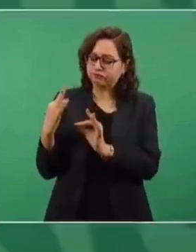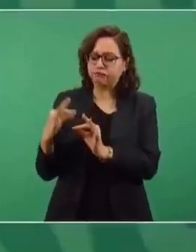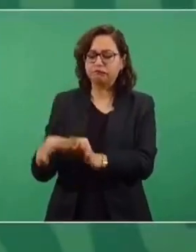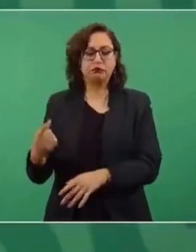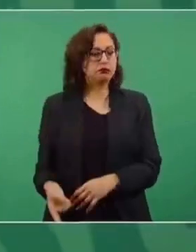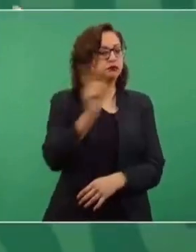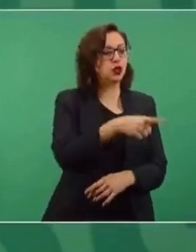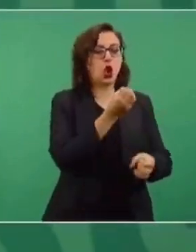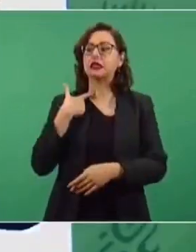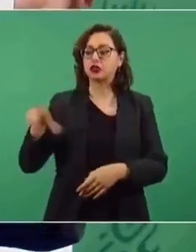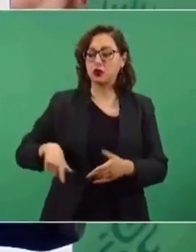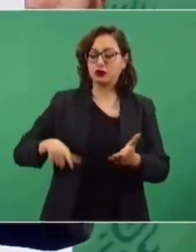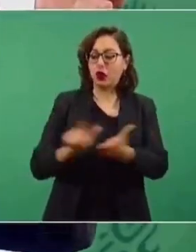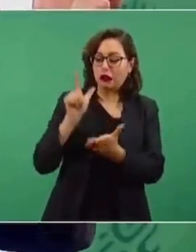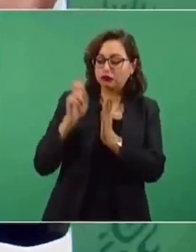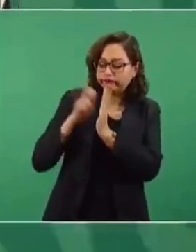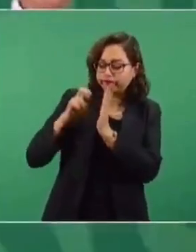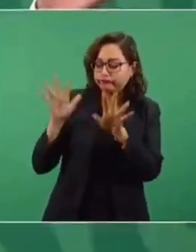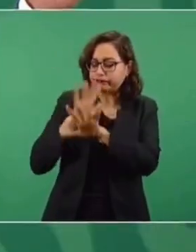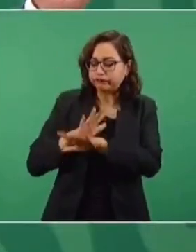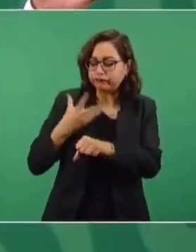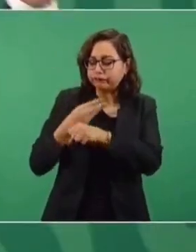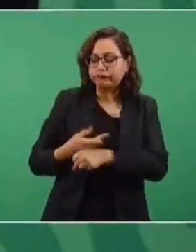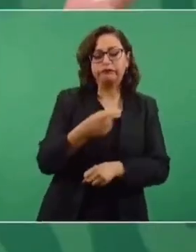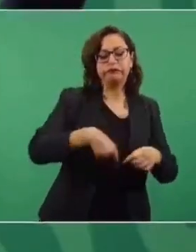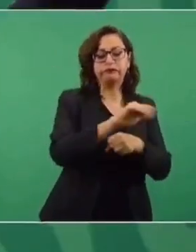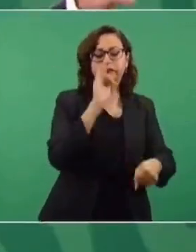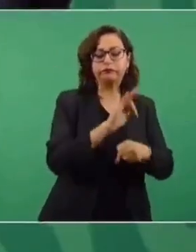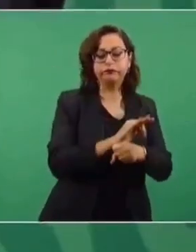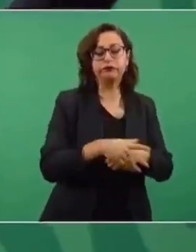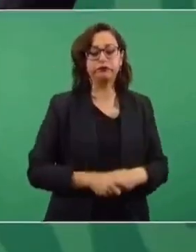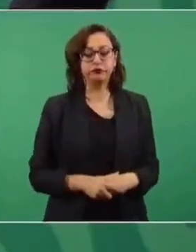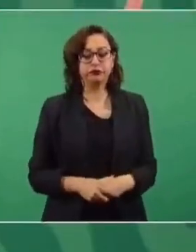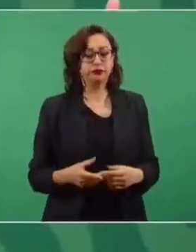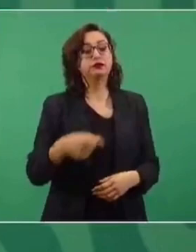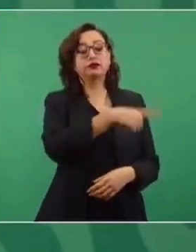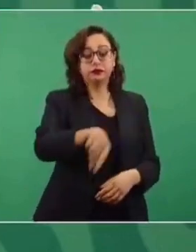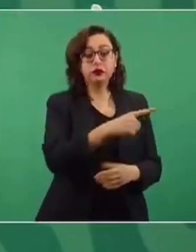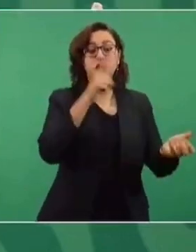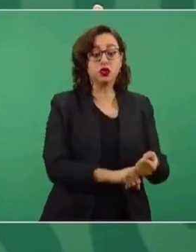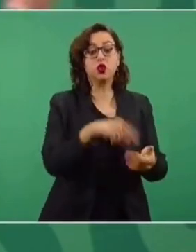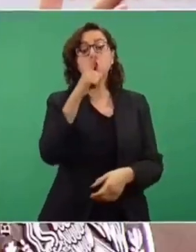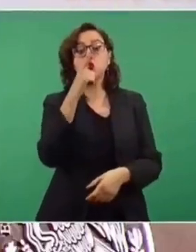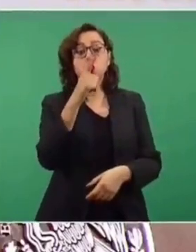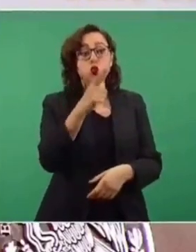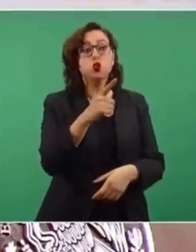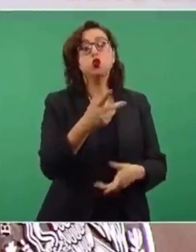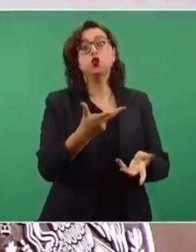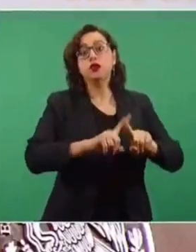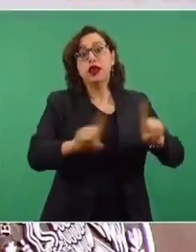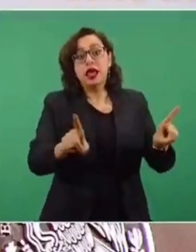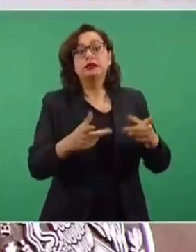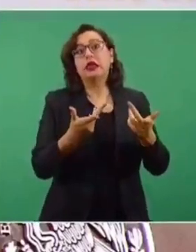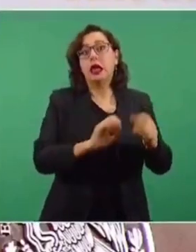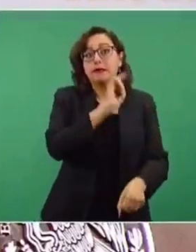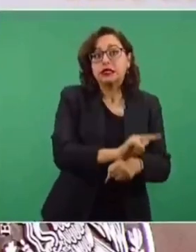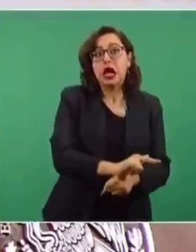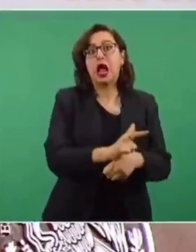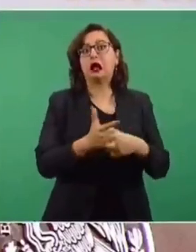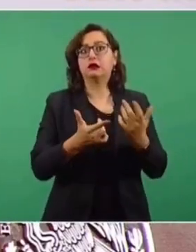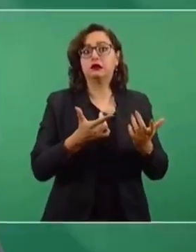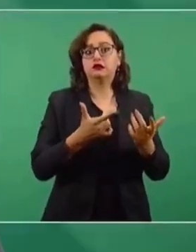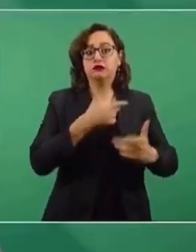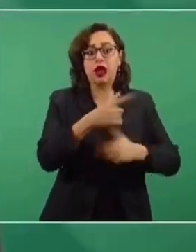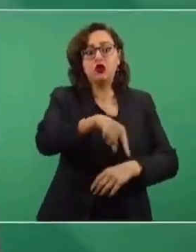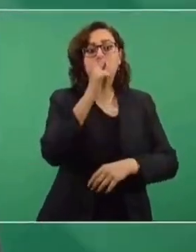lo que paga un Oxxo? Supuestamente ellos son generadores de energía limpia, pero el resultado al